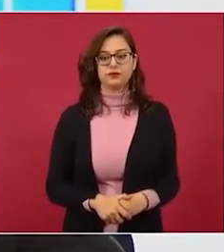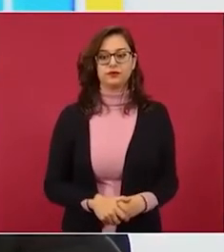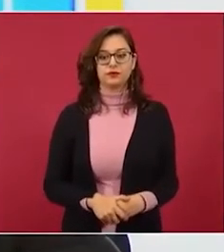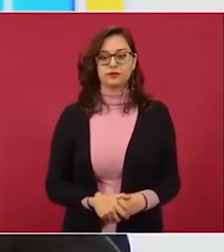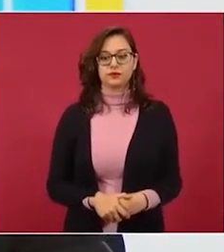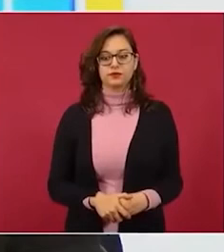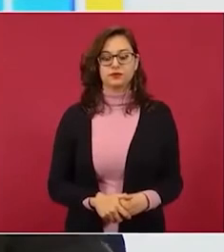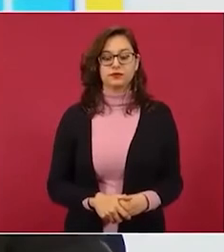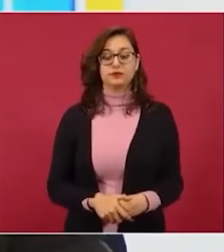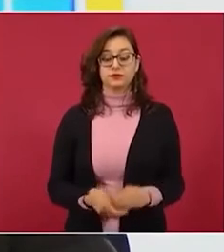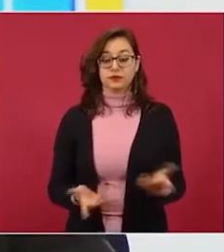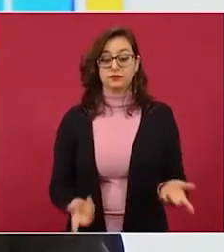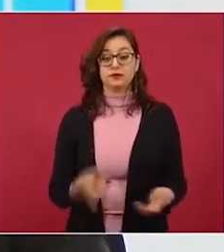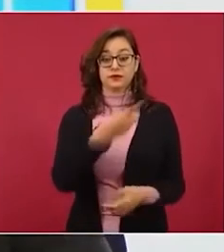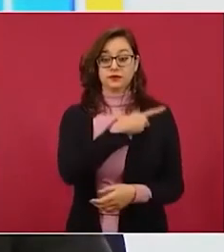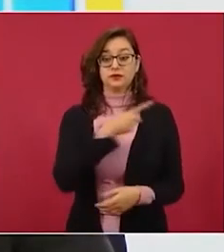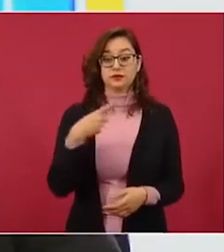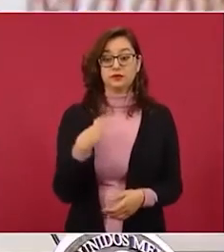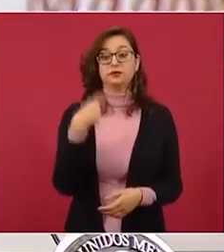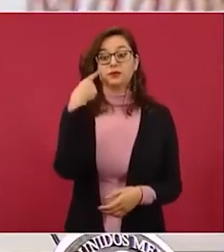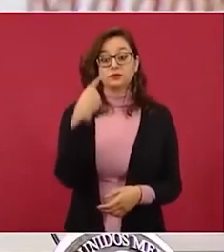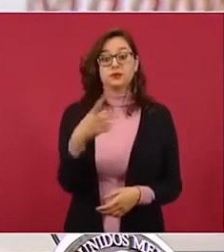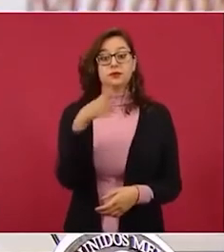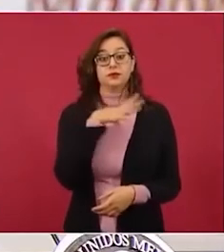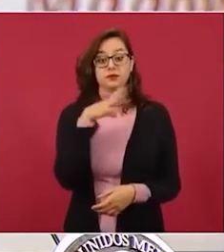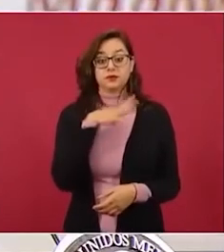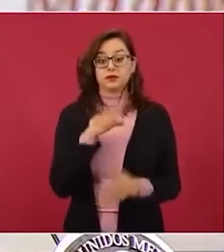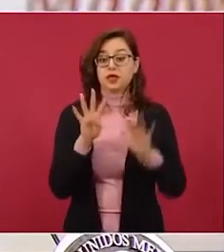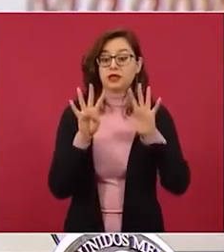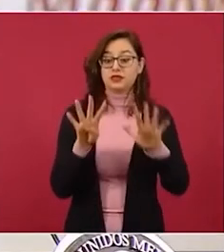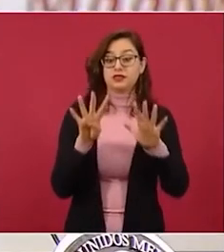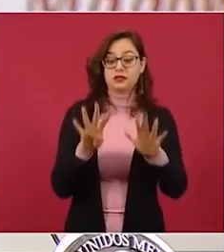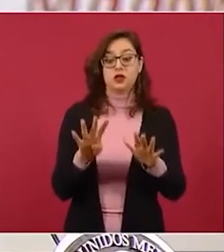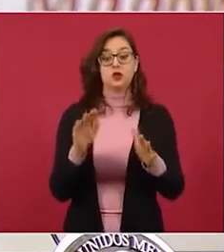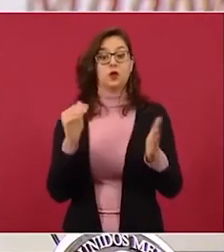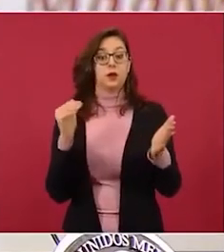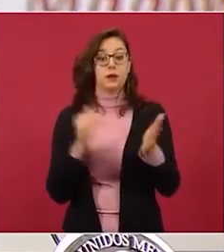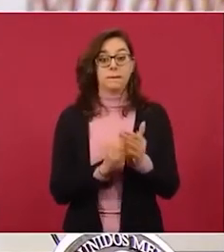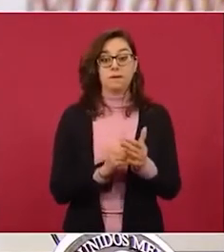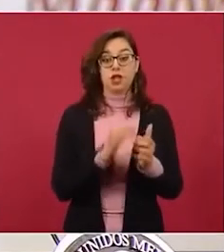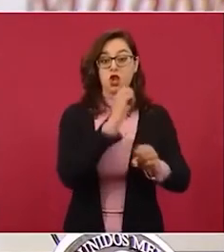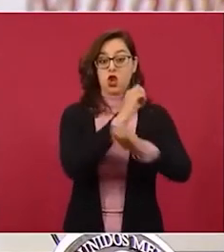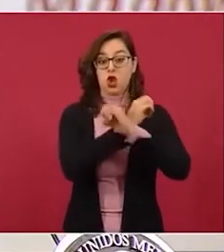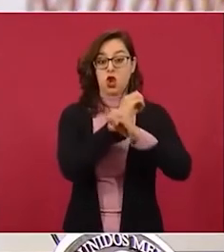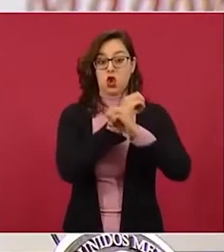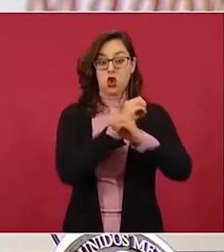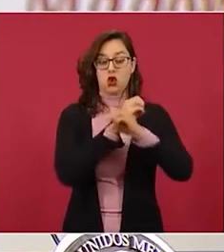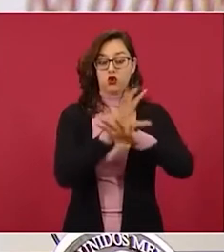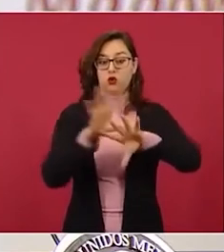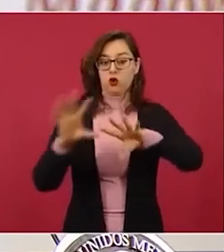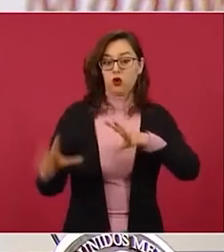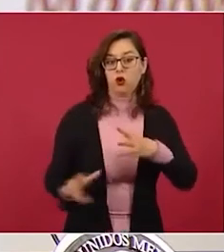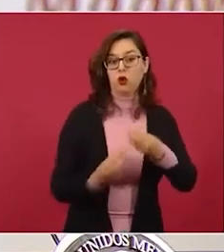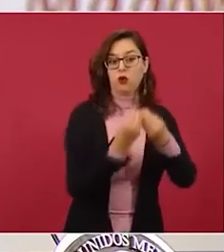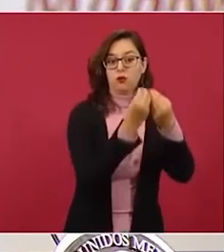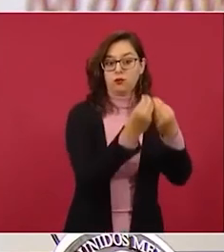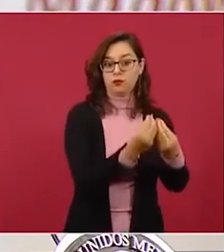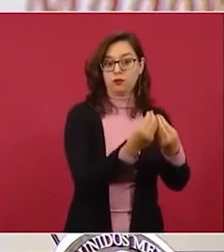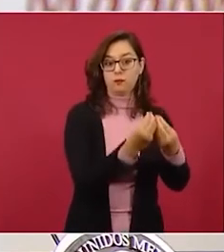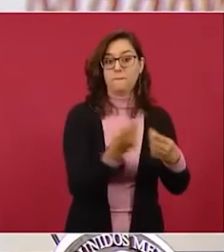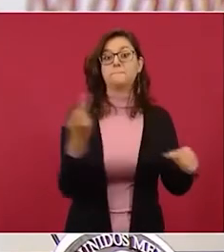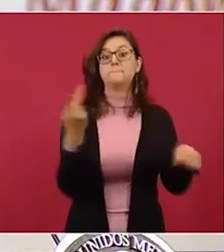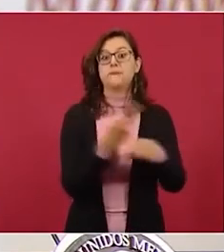empresas tienen integrados los 19.376 OXXOS aquí viene lo importante no pagan la